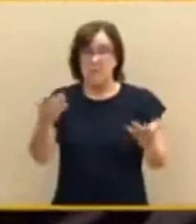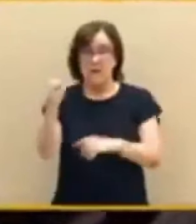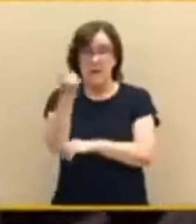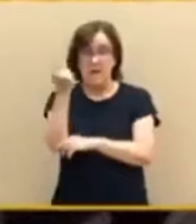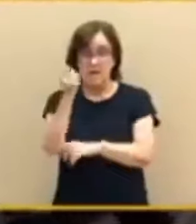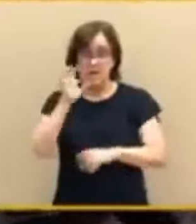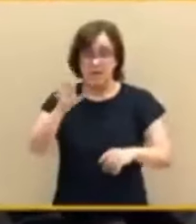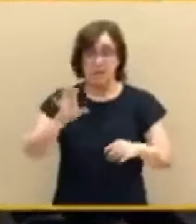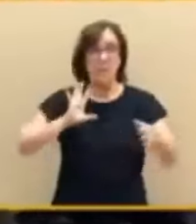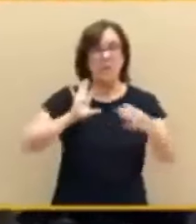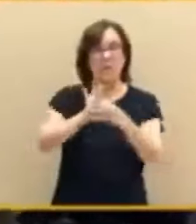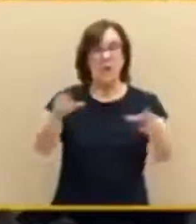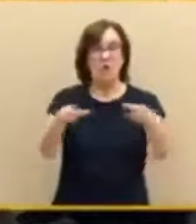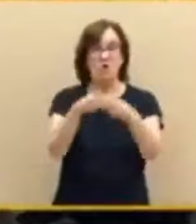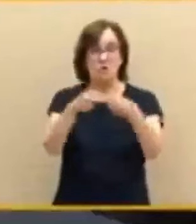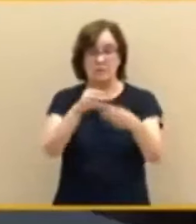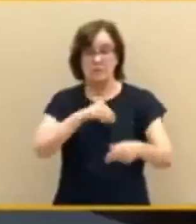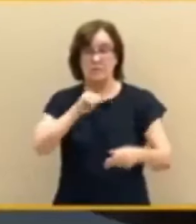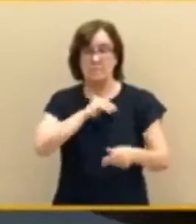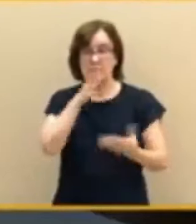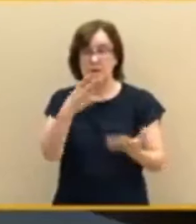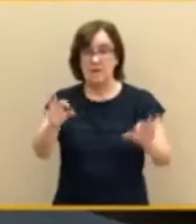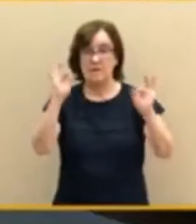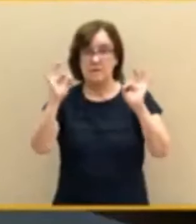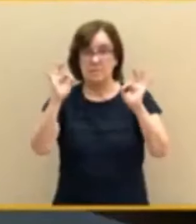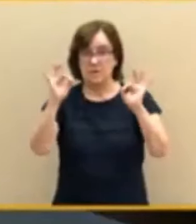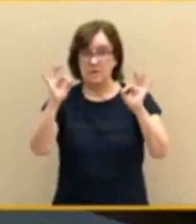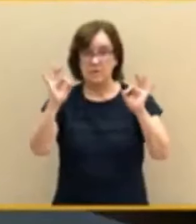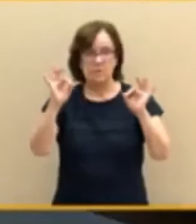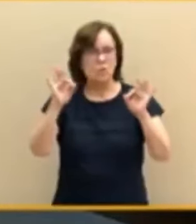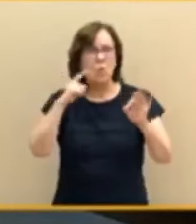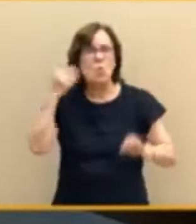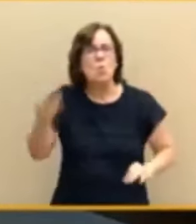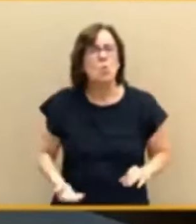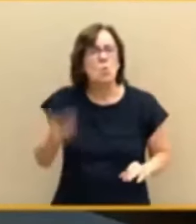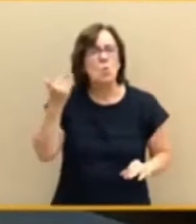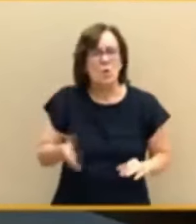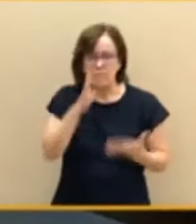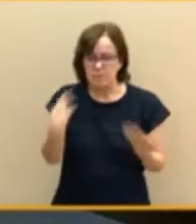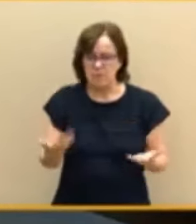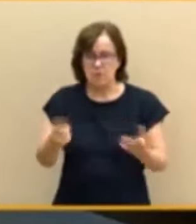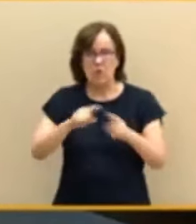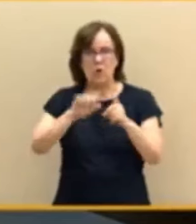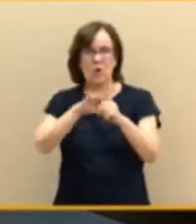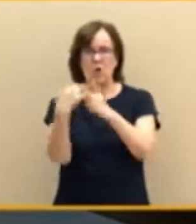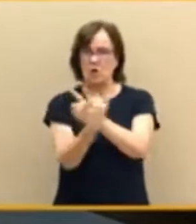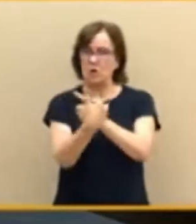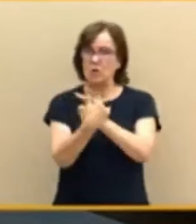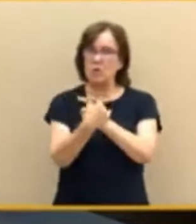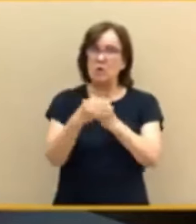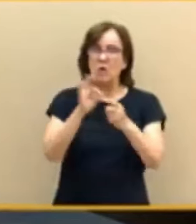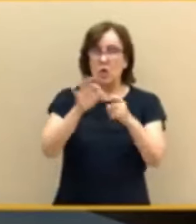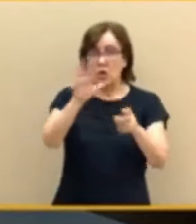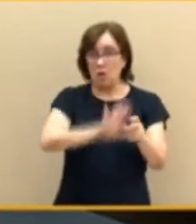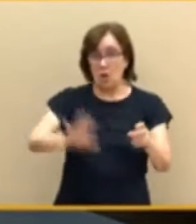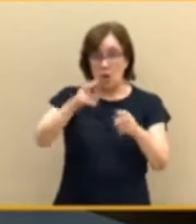resulta meritorio al lograrse en un contexto geopolítico extraordinariamente complejo con dos guerras, una en Ucrania y otra